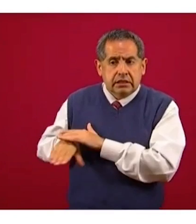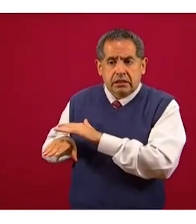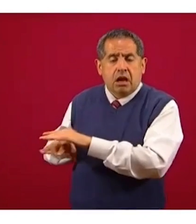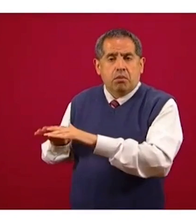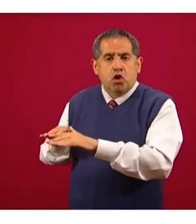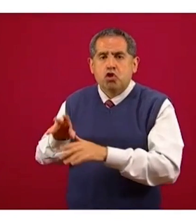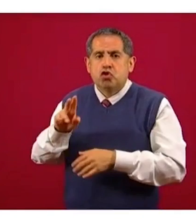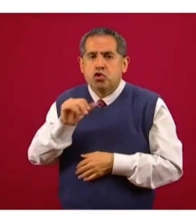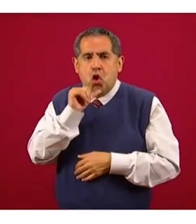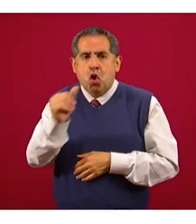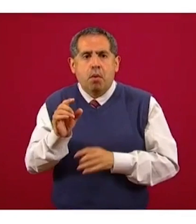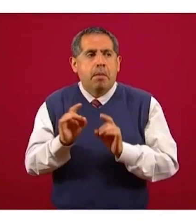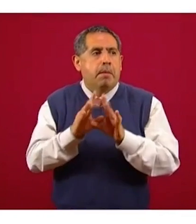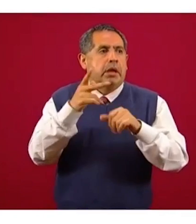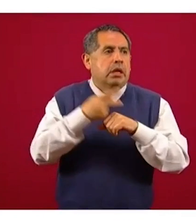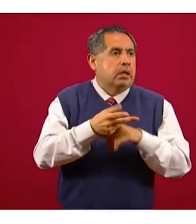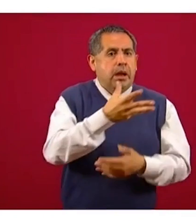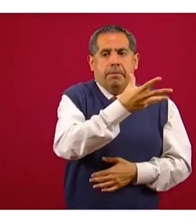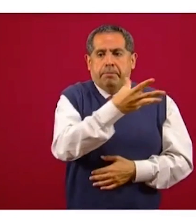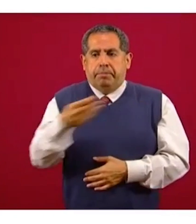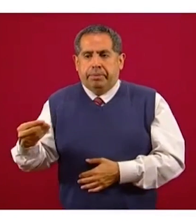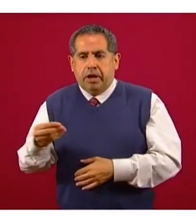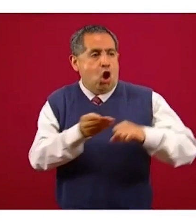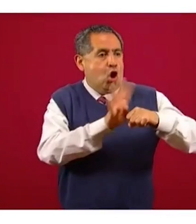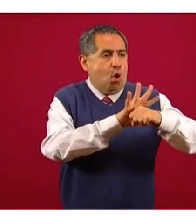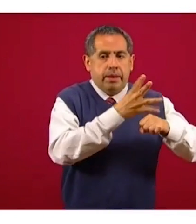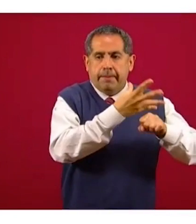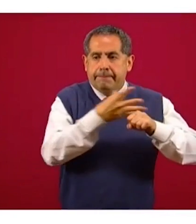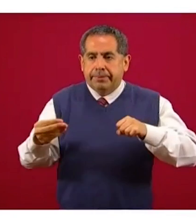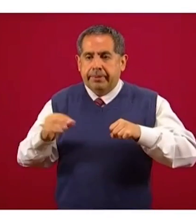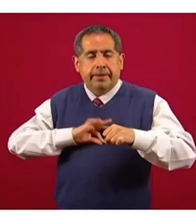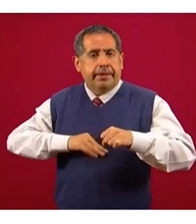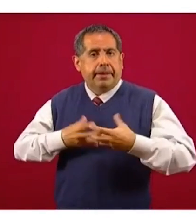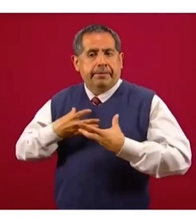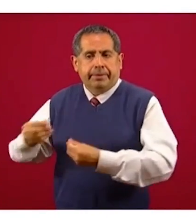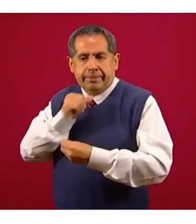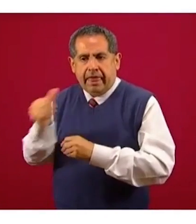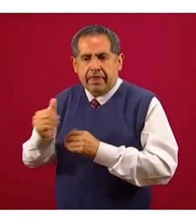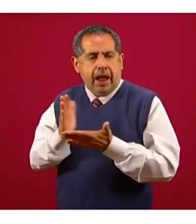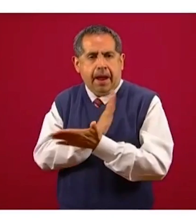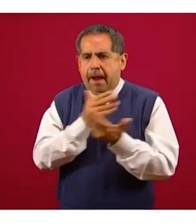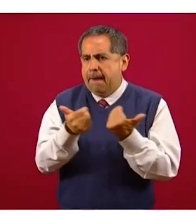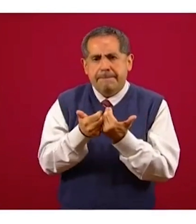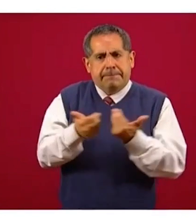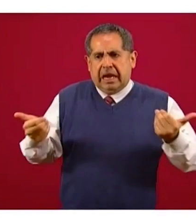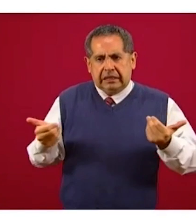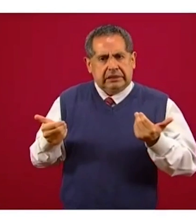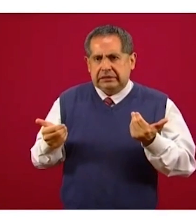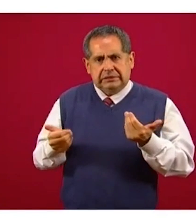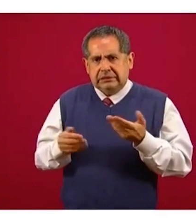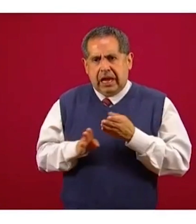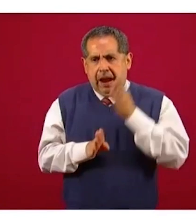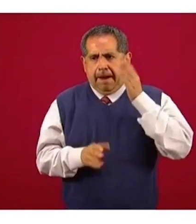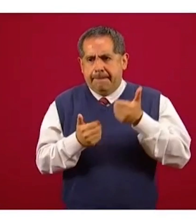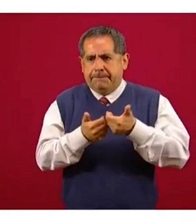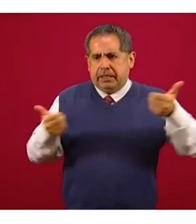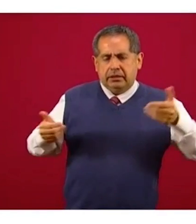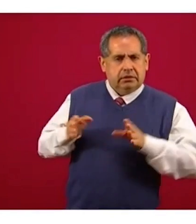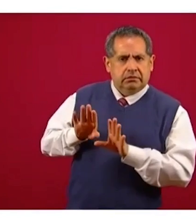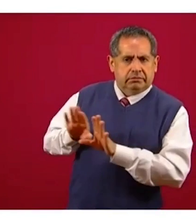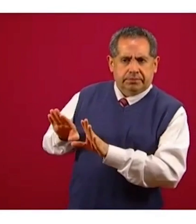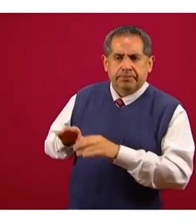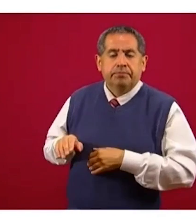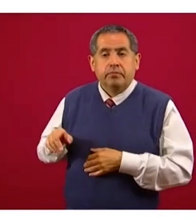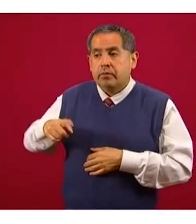corrieran el riesgo de estar en contacto con pacientes COVID. A pesar de ello, muchos pacientes por miedo